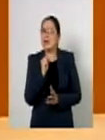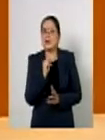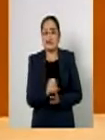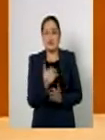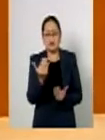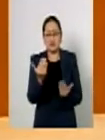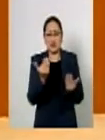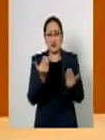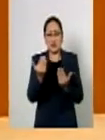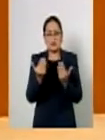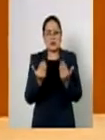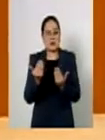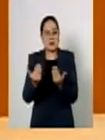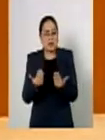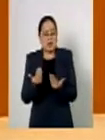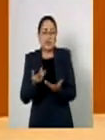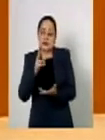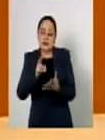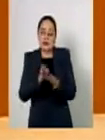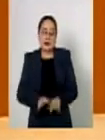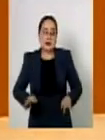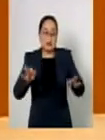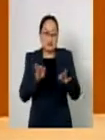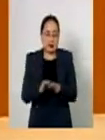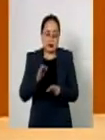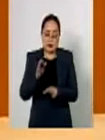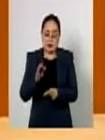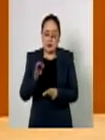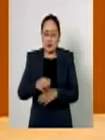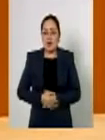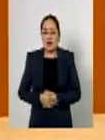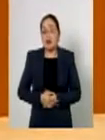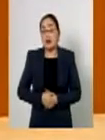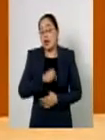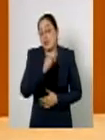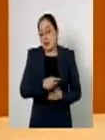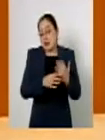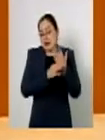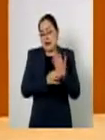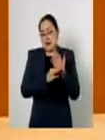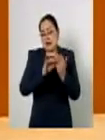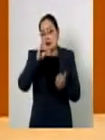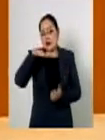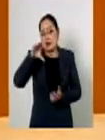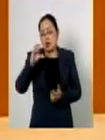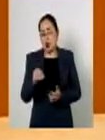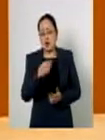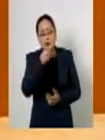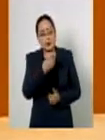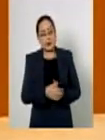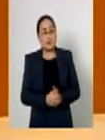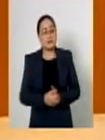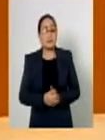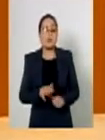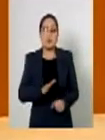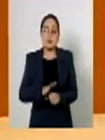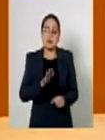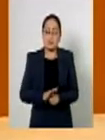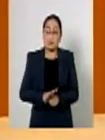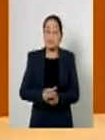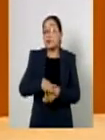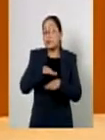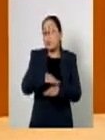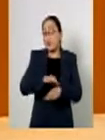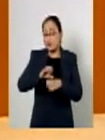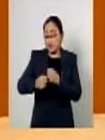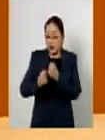comparativo muy importante y él concluye que se ha venido socavando los pilares básicos